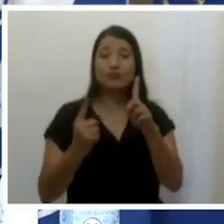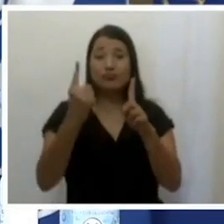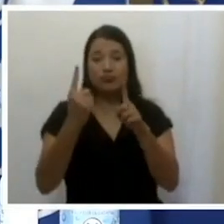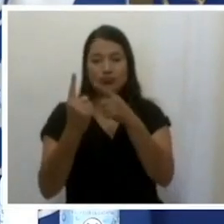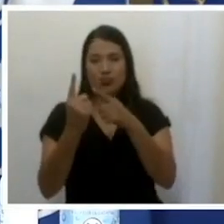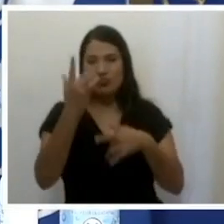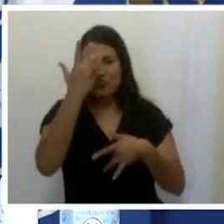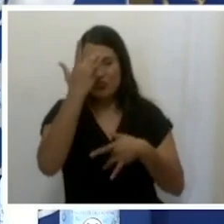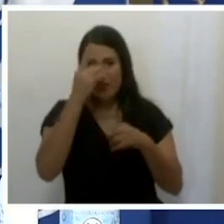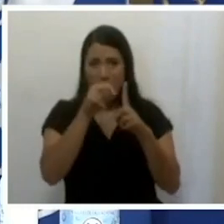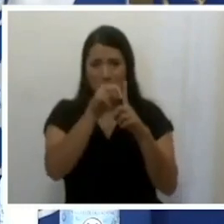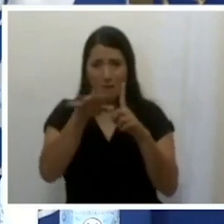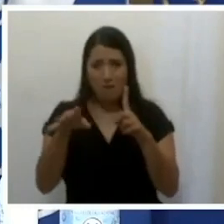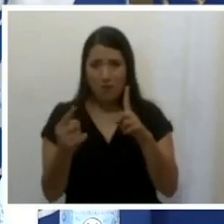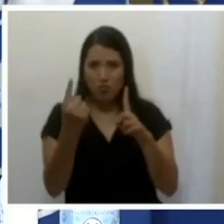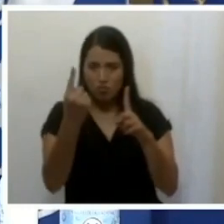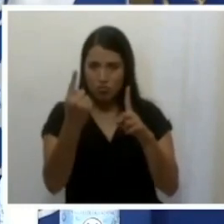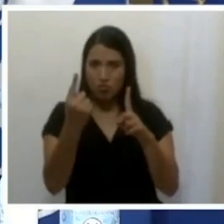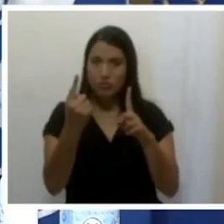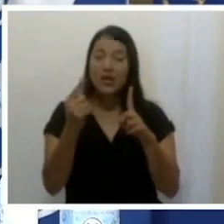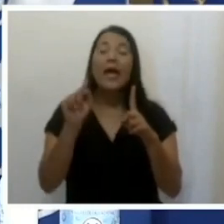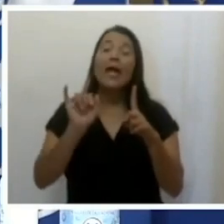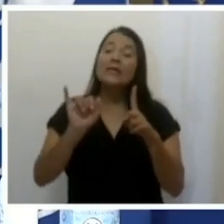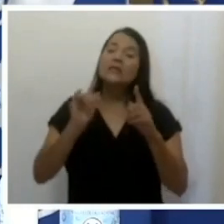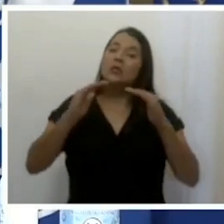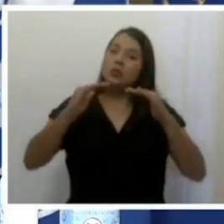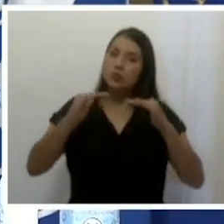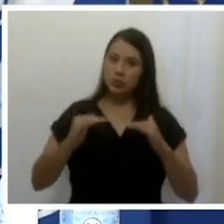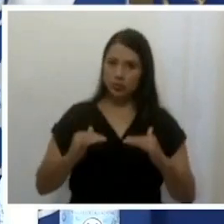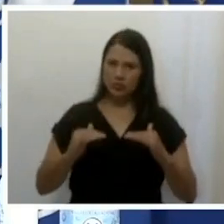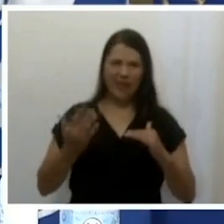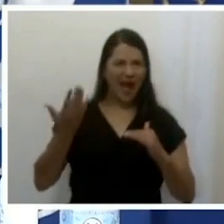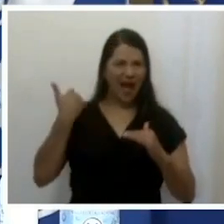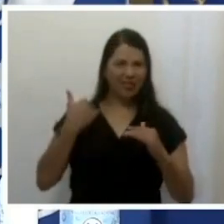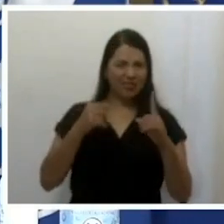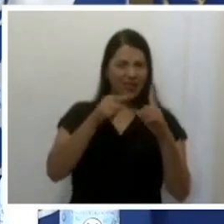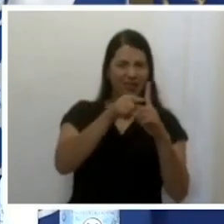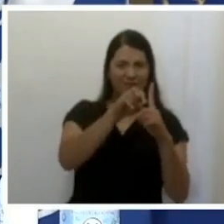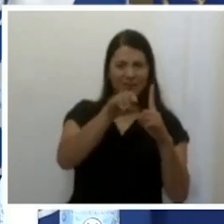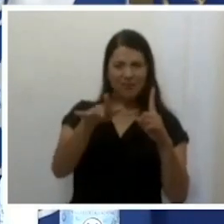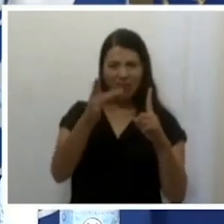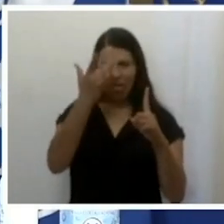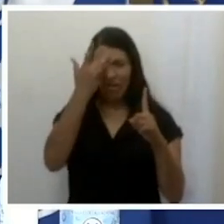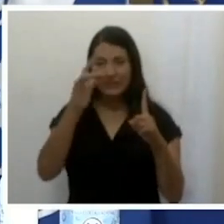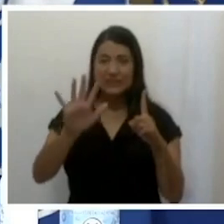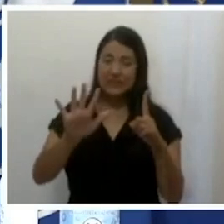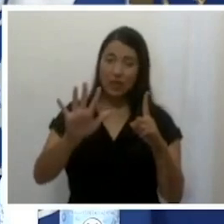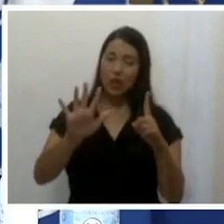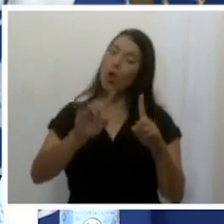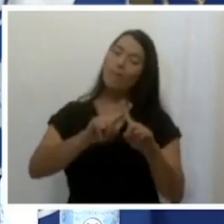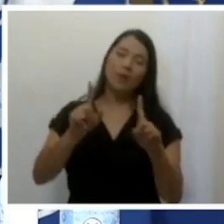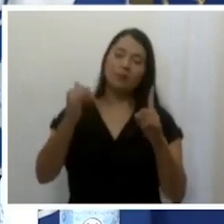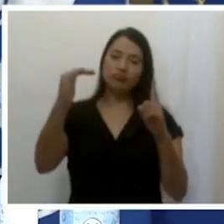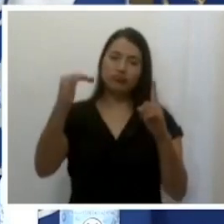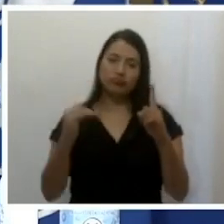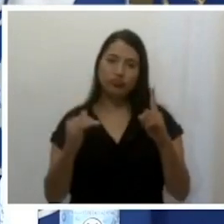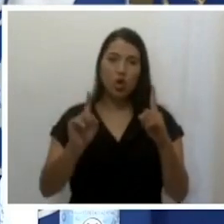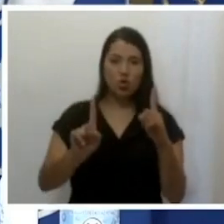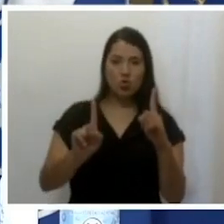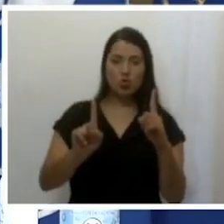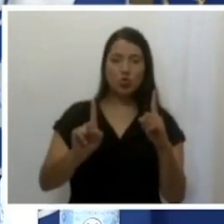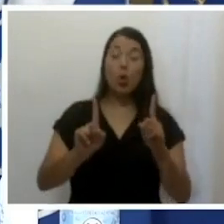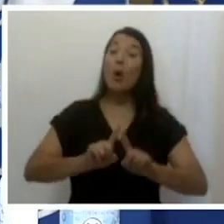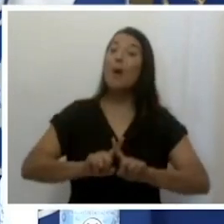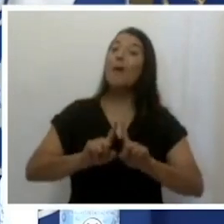digamos, que nos da un cierto respiro, pero no mucho, porque no es que vamos para abajo a los niveles que tuvimos